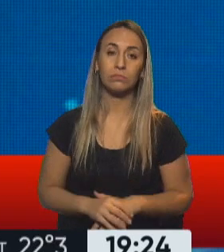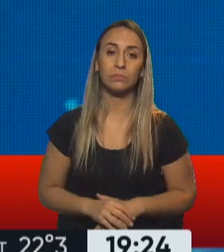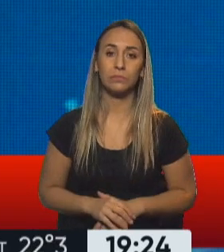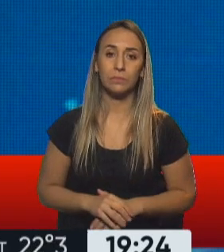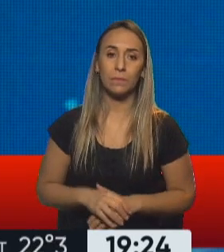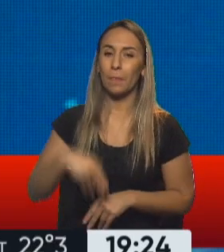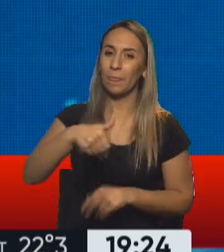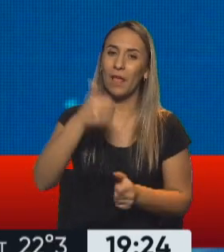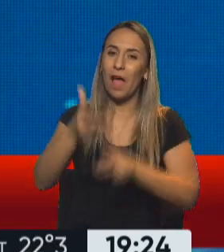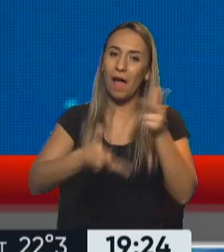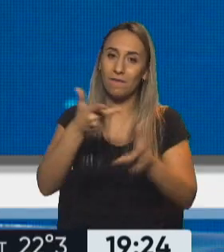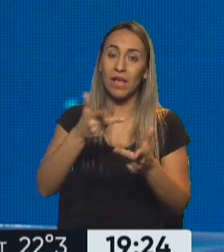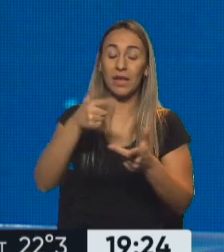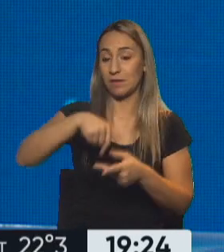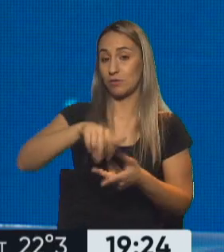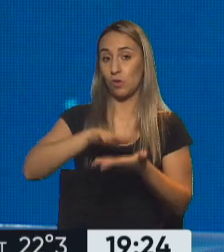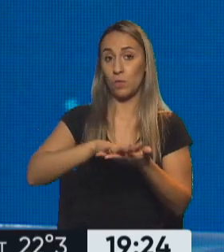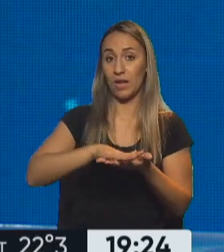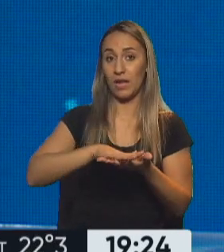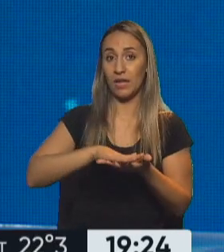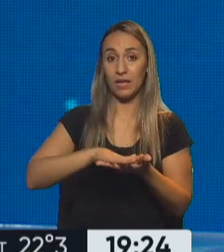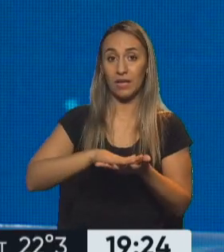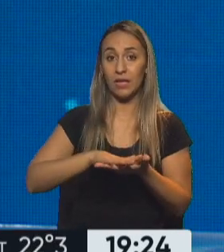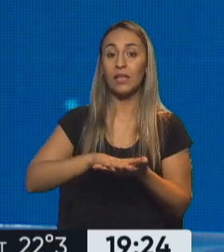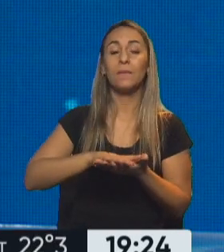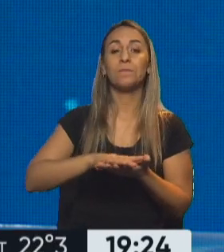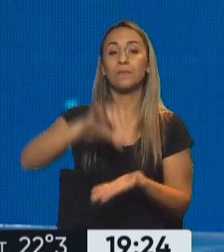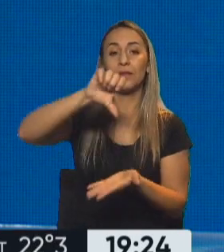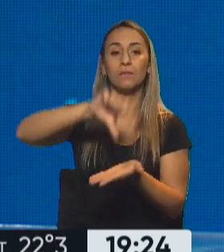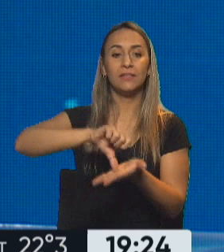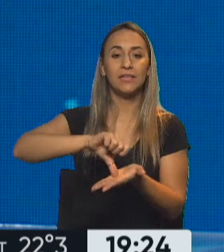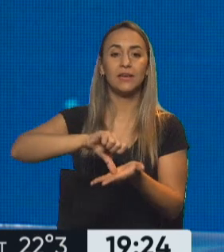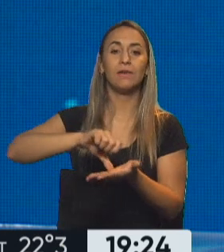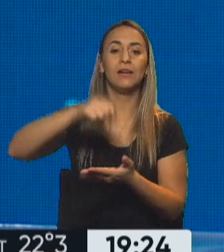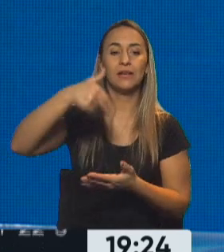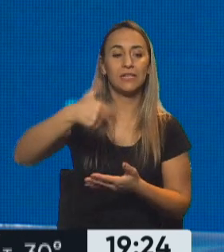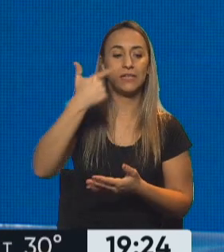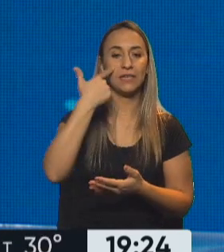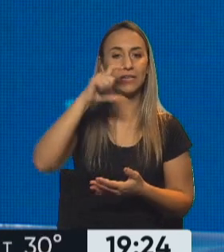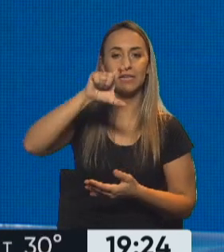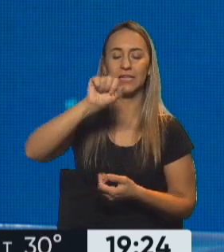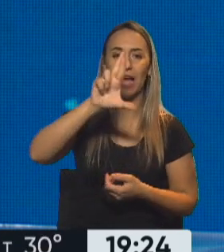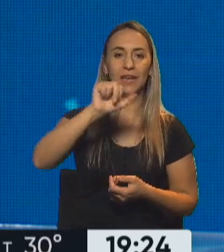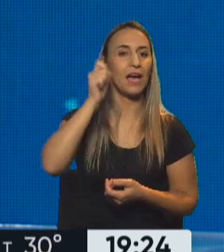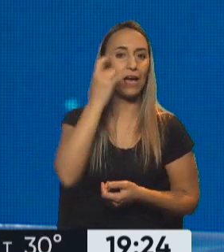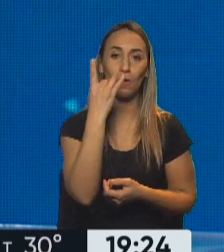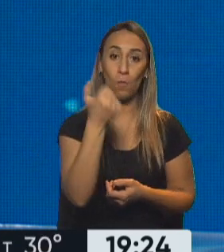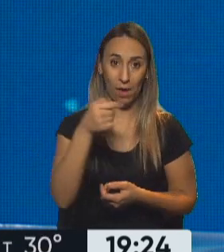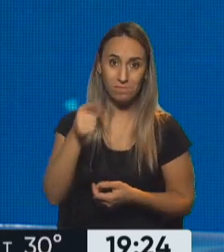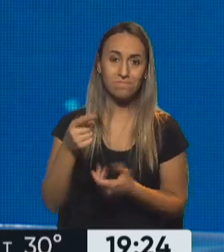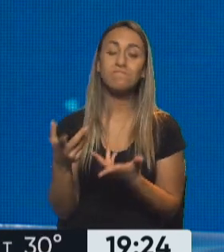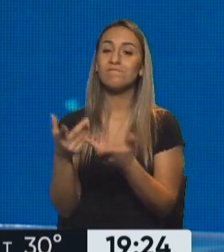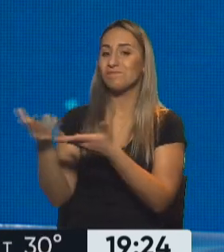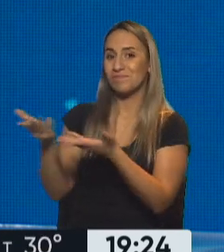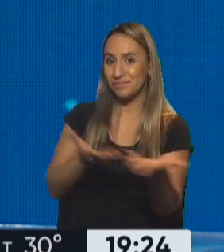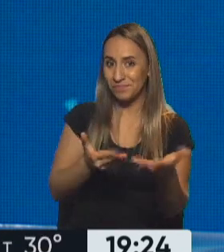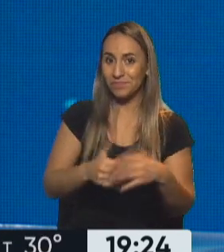Vamos a hablar en este caso de lo que pasa con Nicaragua, porque abandona la OEA, nos va a contar en detalle a Yelen Oliva. ¿Cómo estás, Yelen?